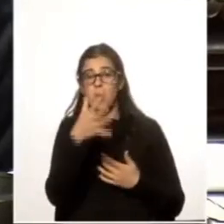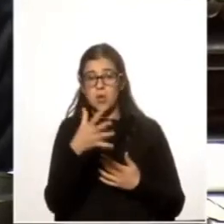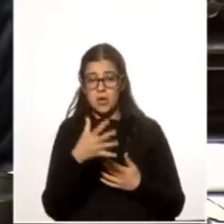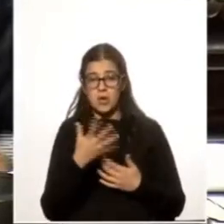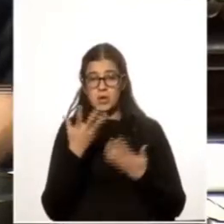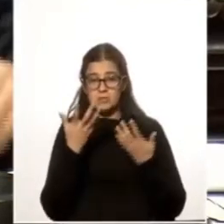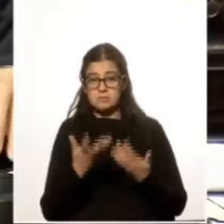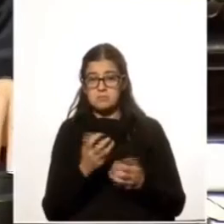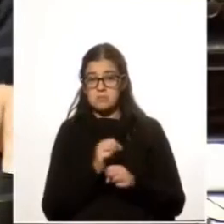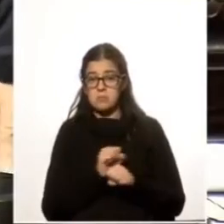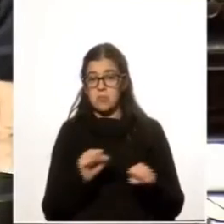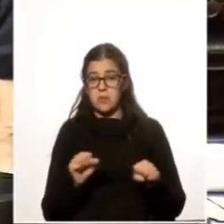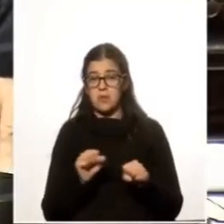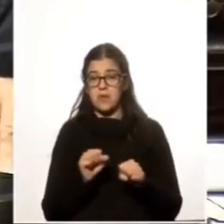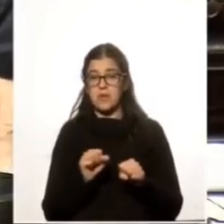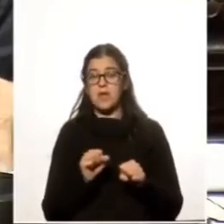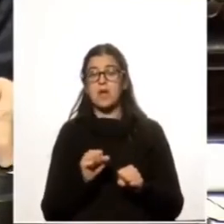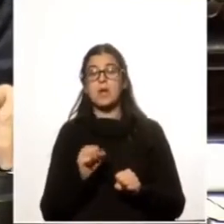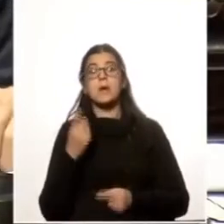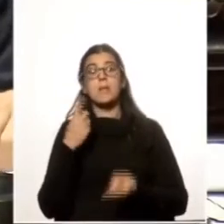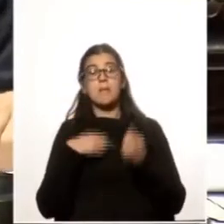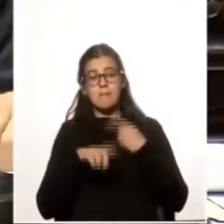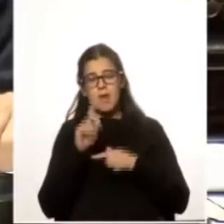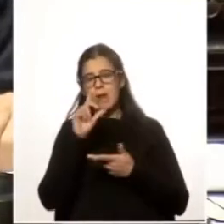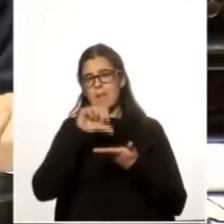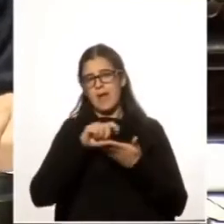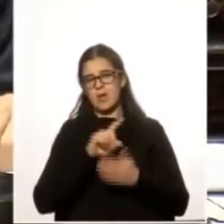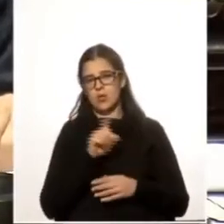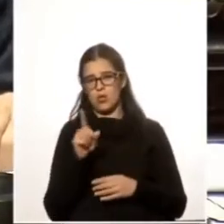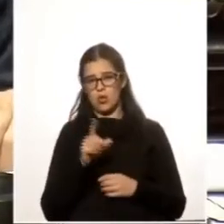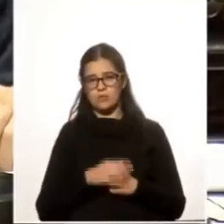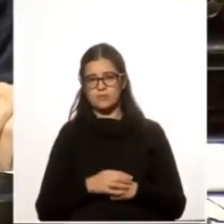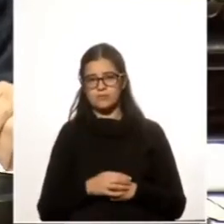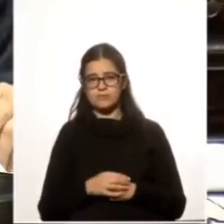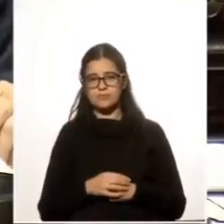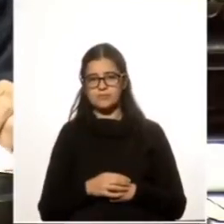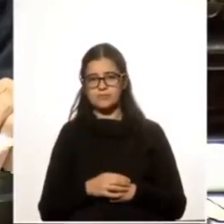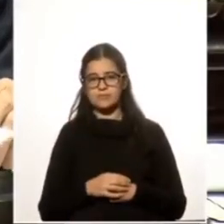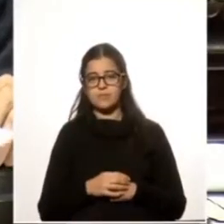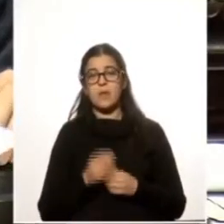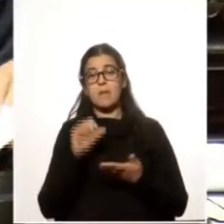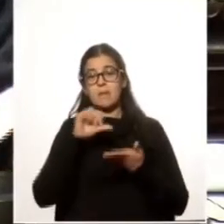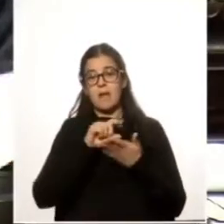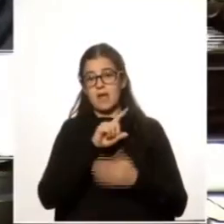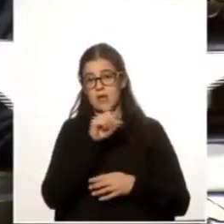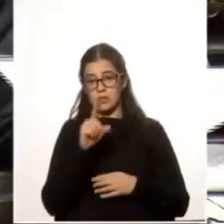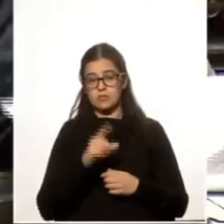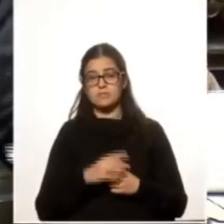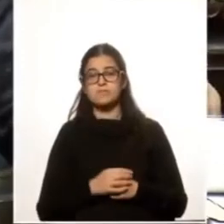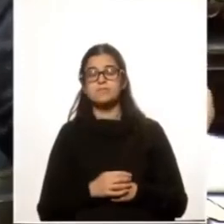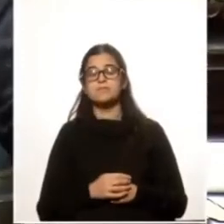pero al país no, al país no.